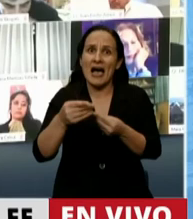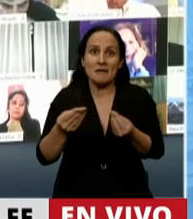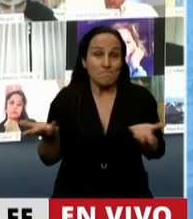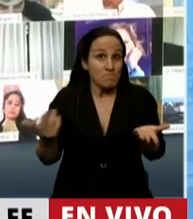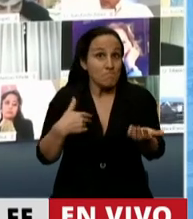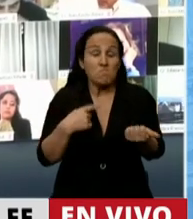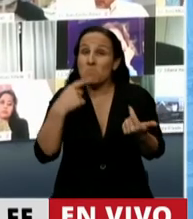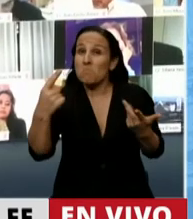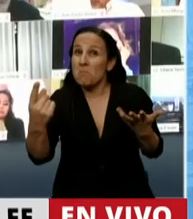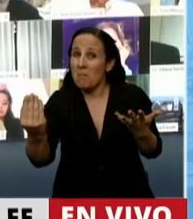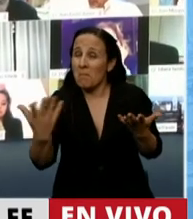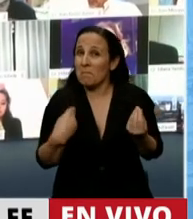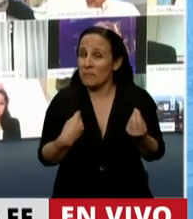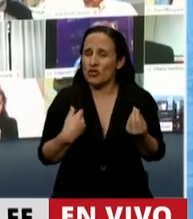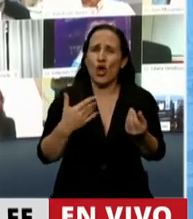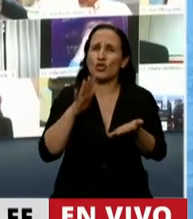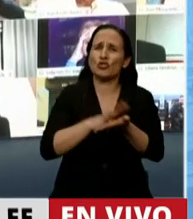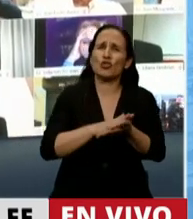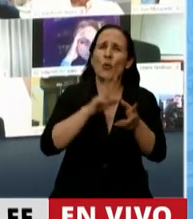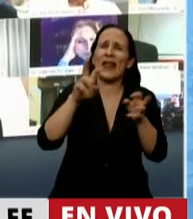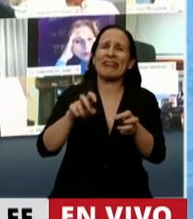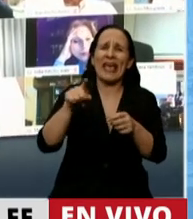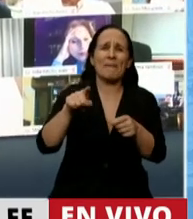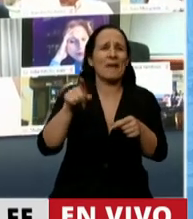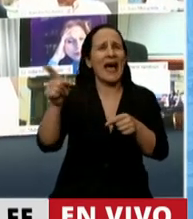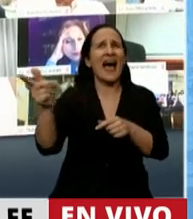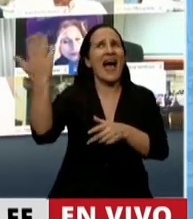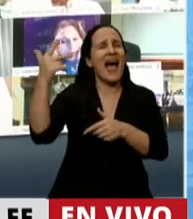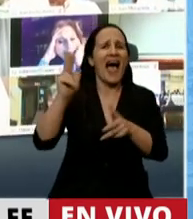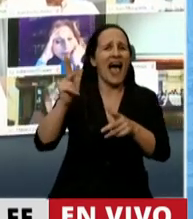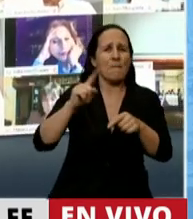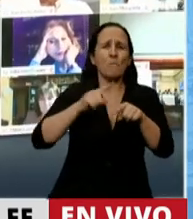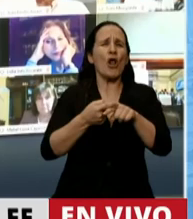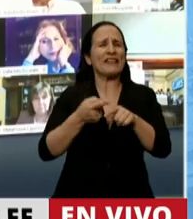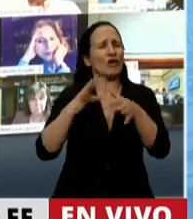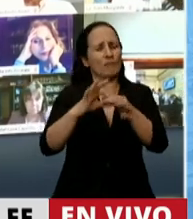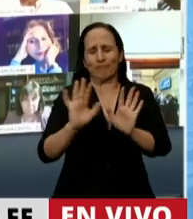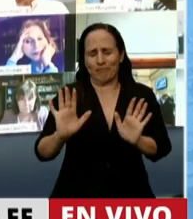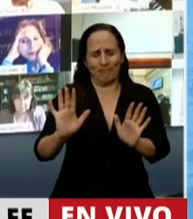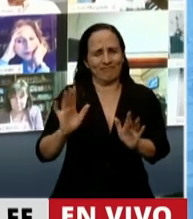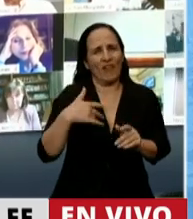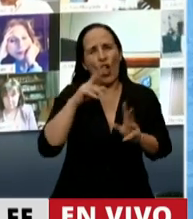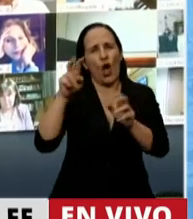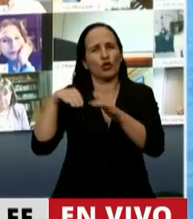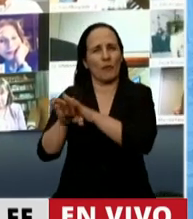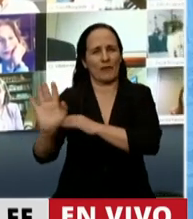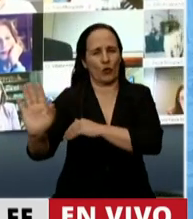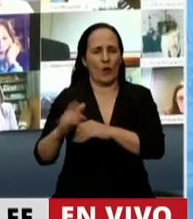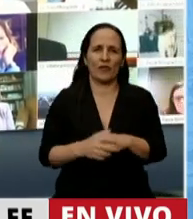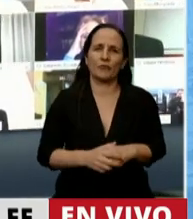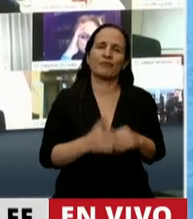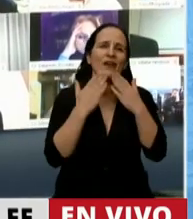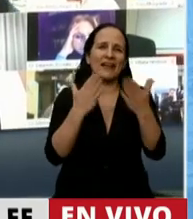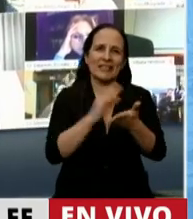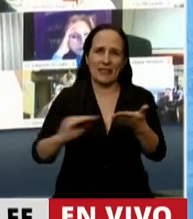hacer consideraciones políticas ante algunas definiciones que ha tomado muy importantes, me las reservo para otro momento. Muchas gracias. Gracias,